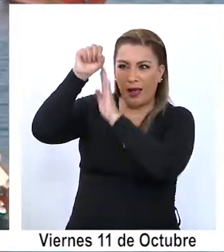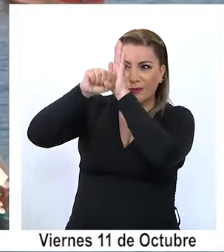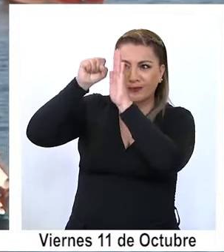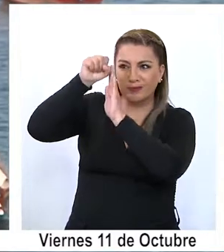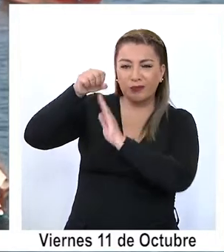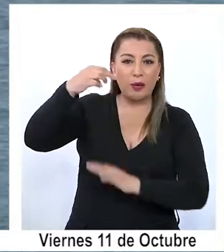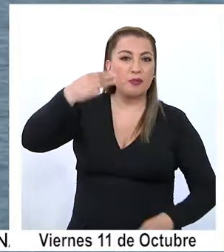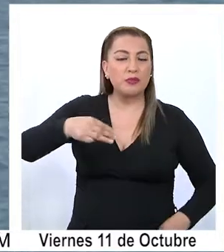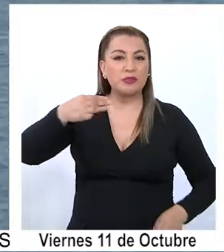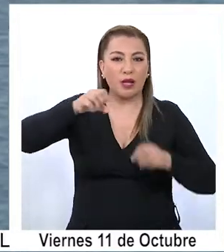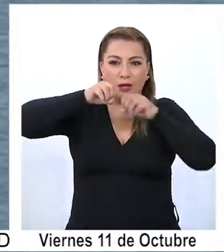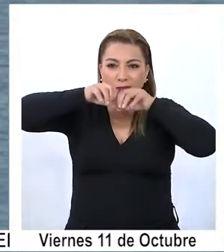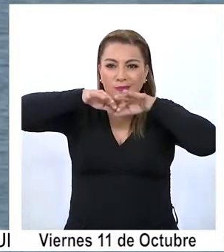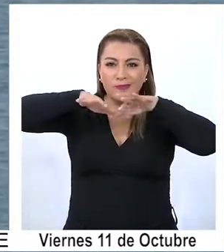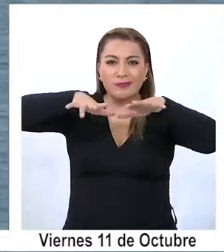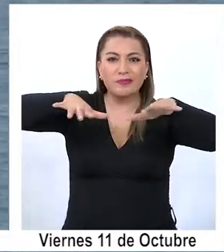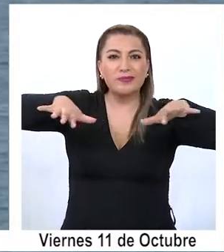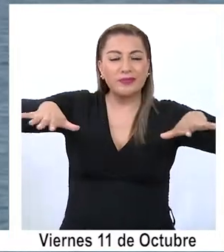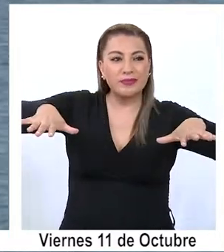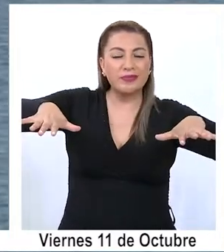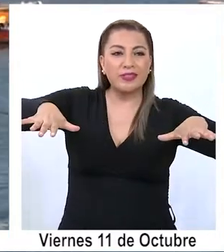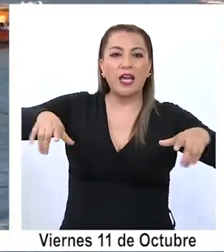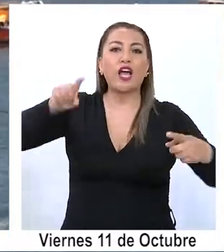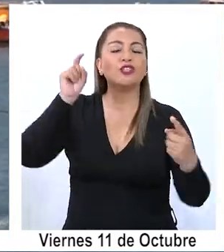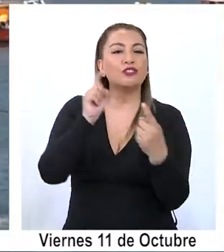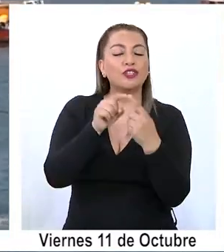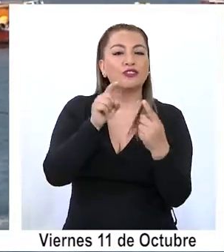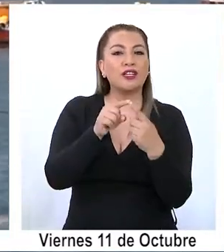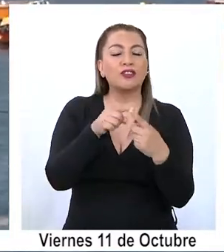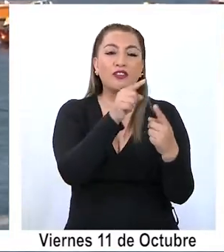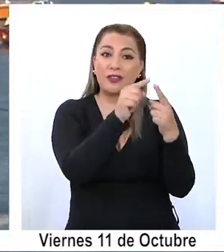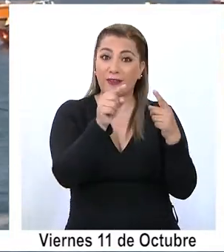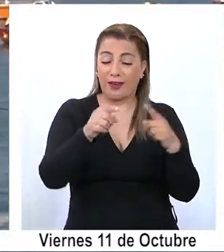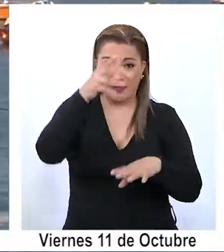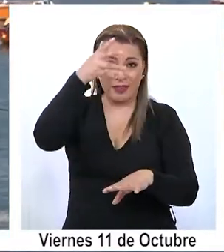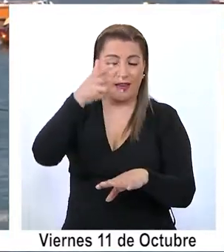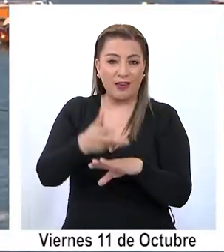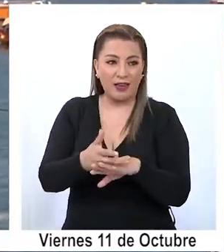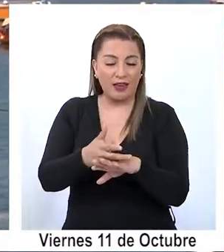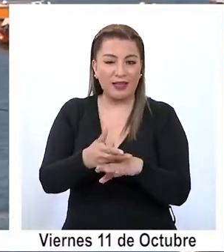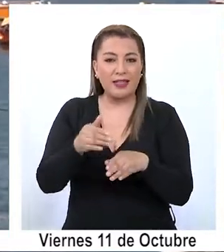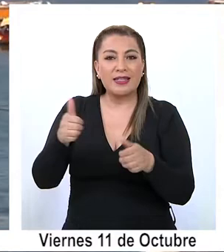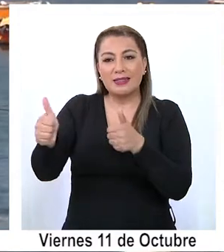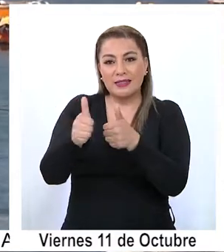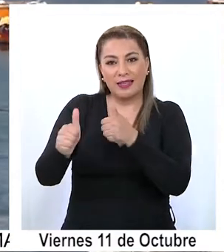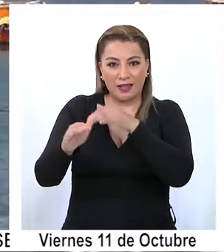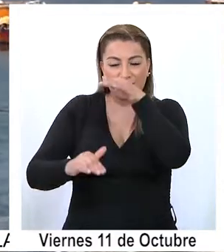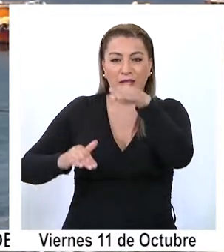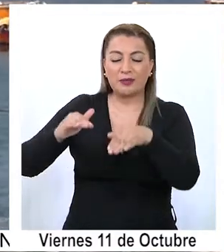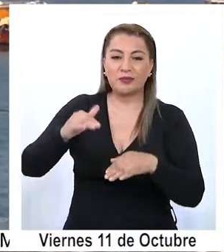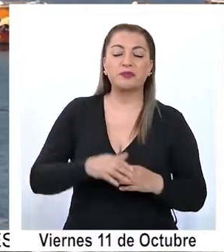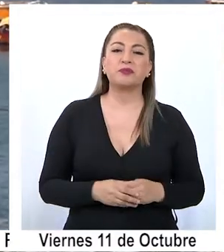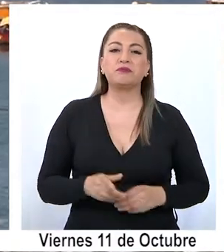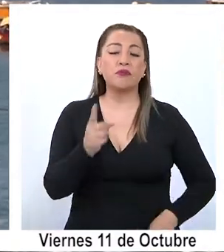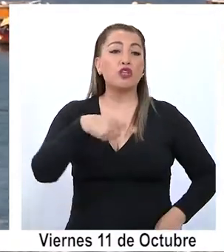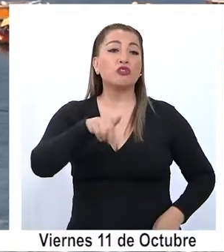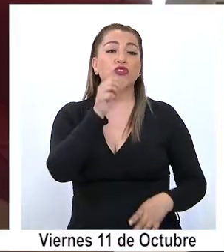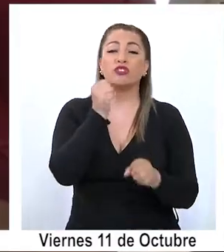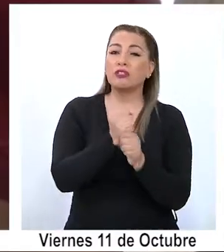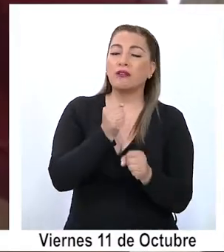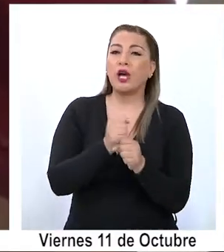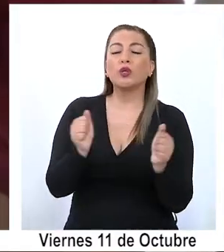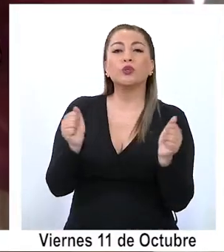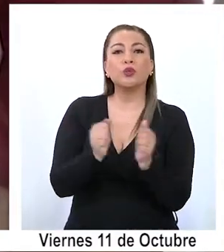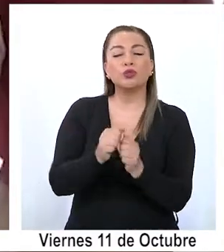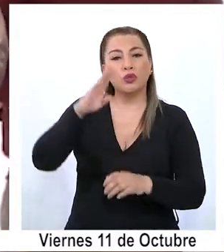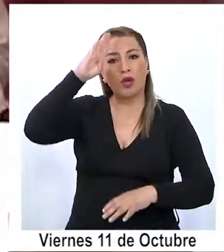municipio para expandir y darle conectividad a los dispositivos instalados en el borde costero. Hemos estado trabajando en